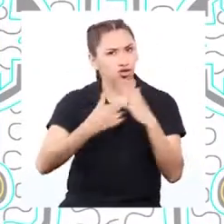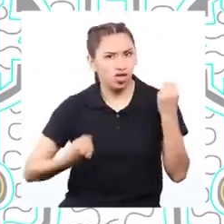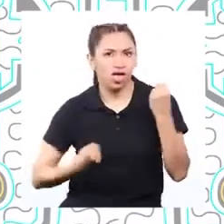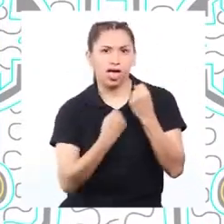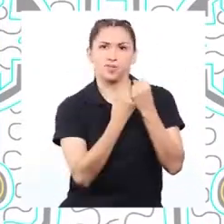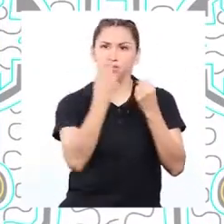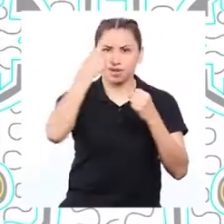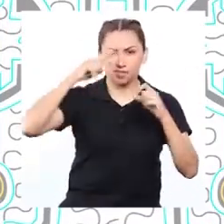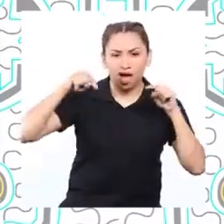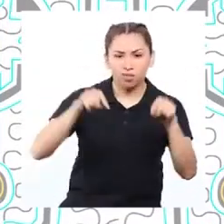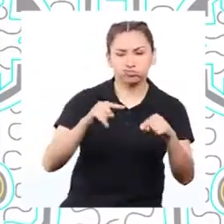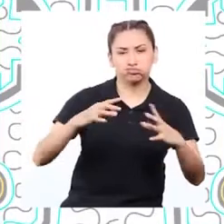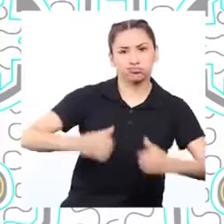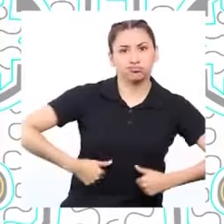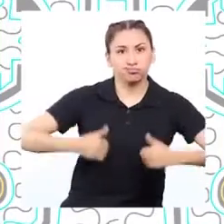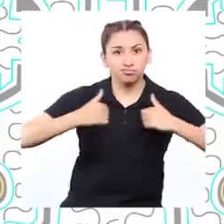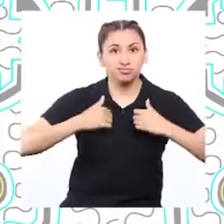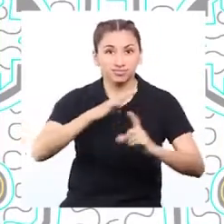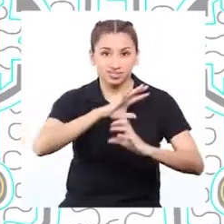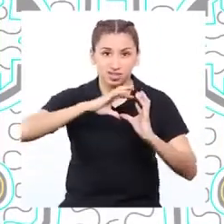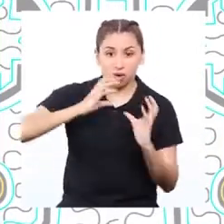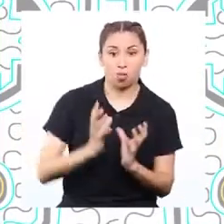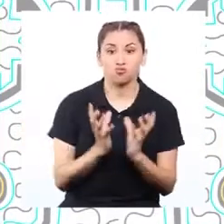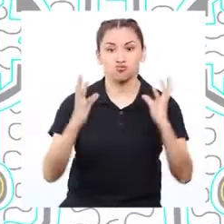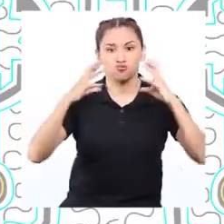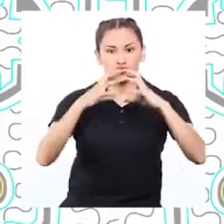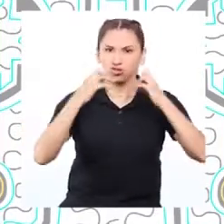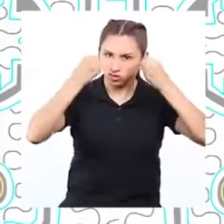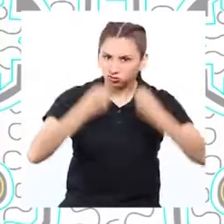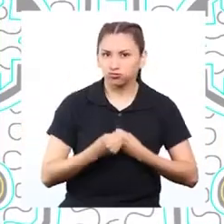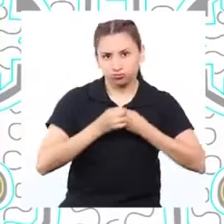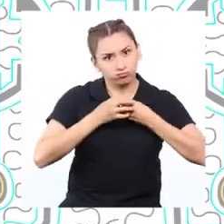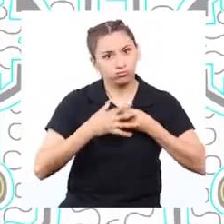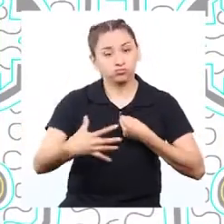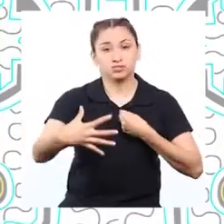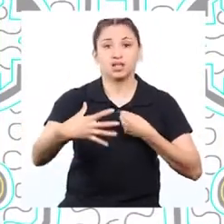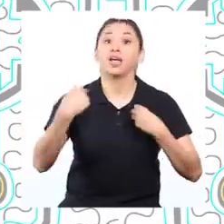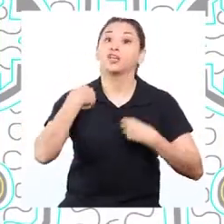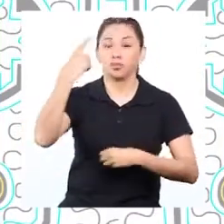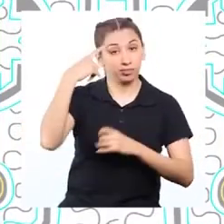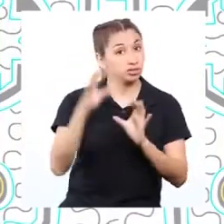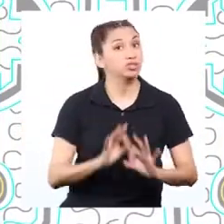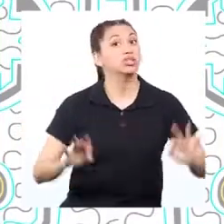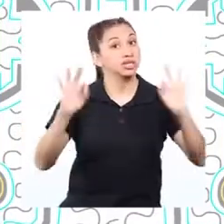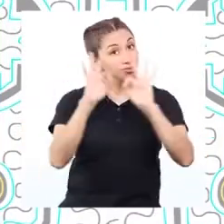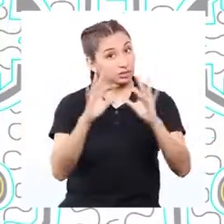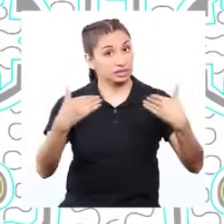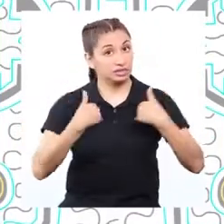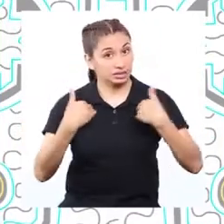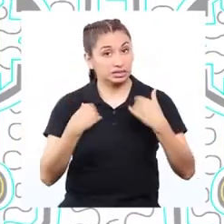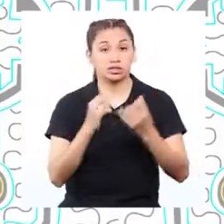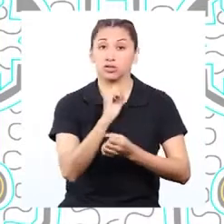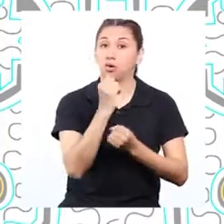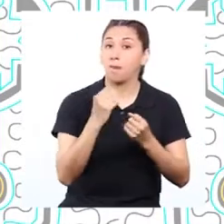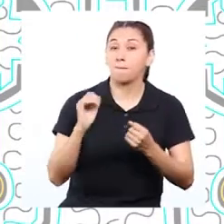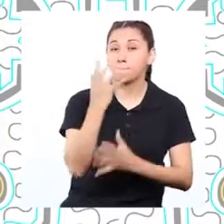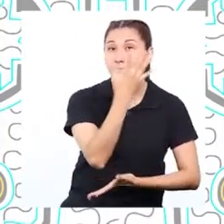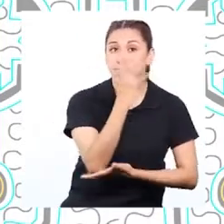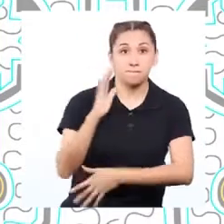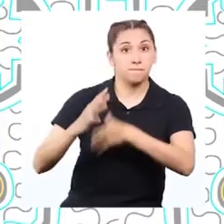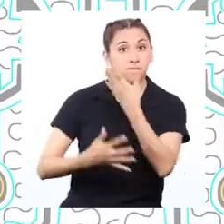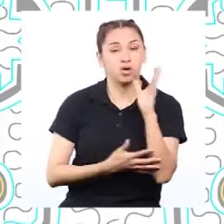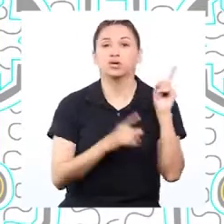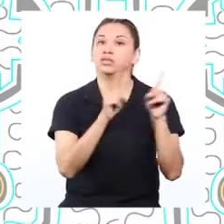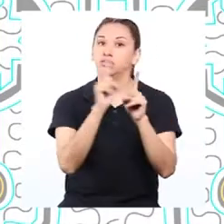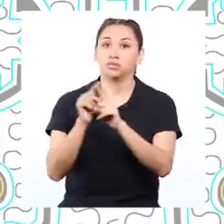aportan para que la vida en la tierra se sostenga. Me parece que es muy importante tener bosques y, por eso, debemos